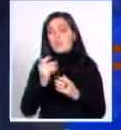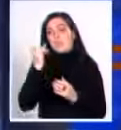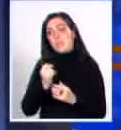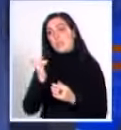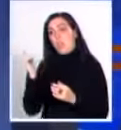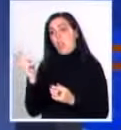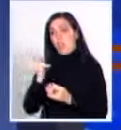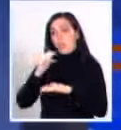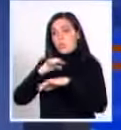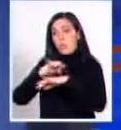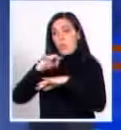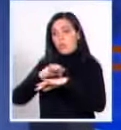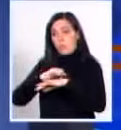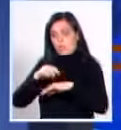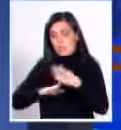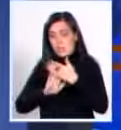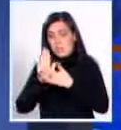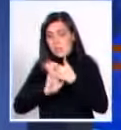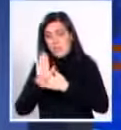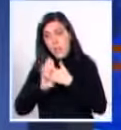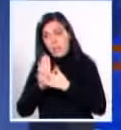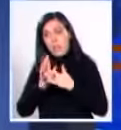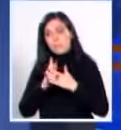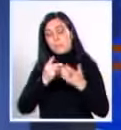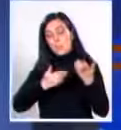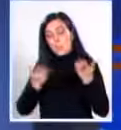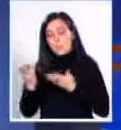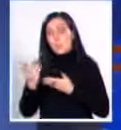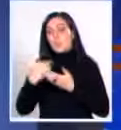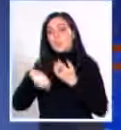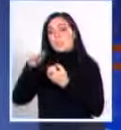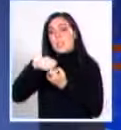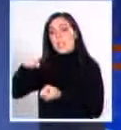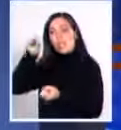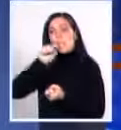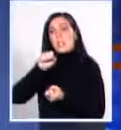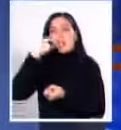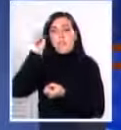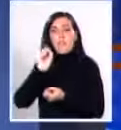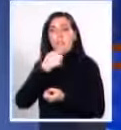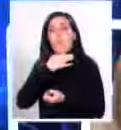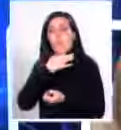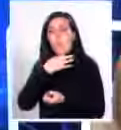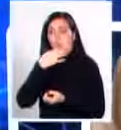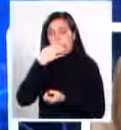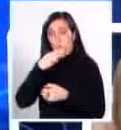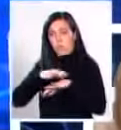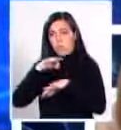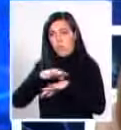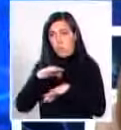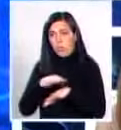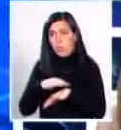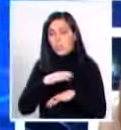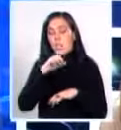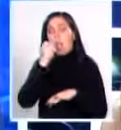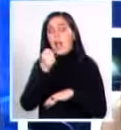expertas esta mañana entre nosotros. A la licenciada en Fonoaudiología, Alicia Mungo,